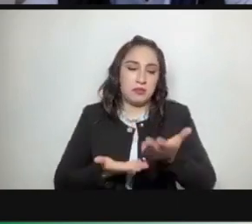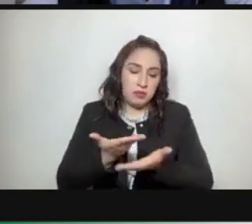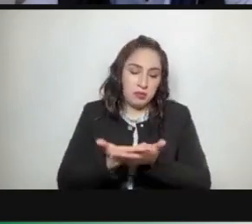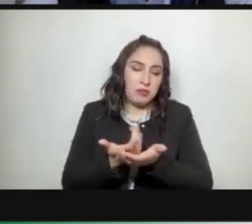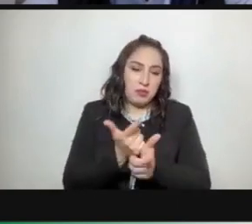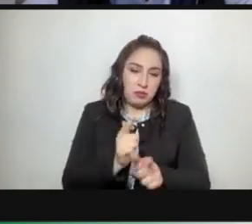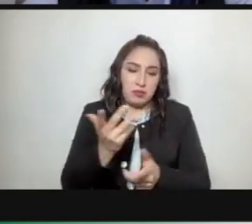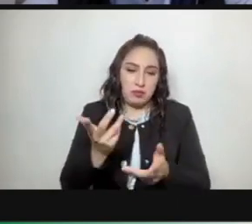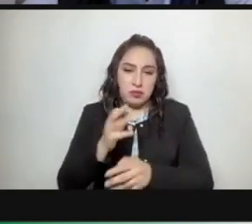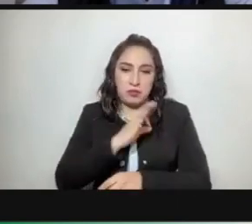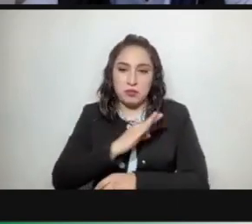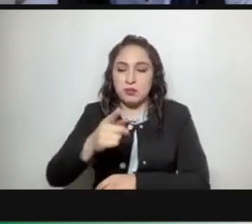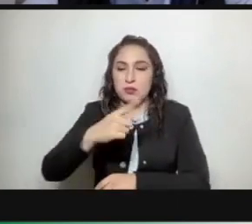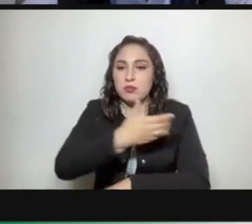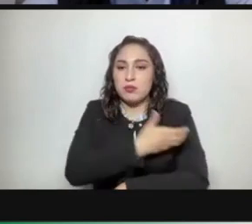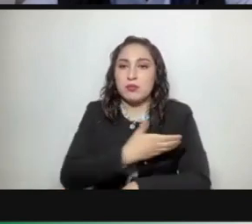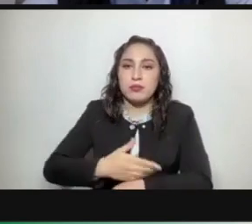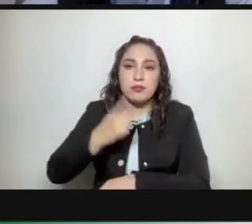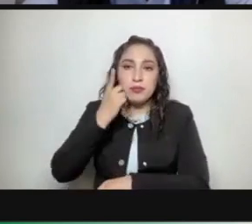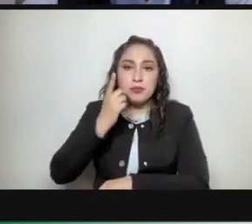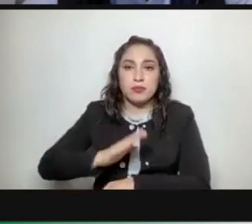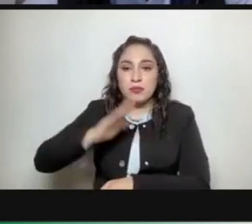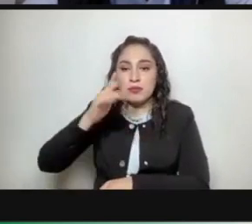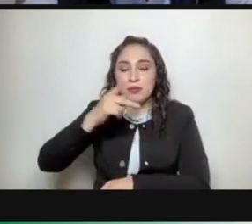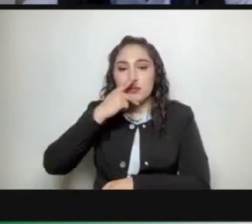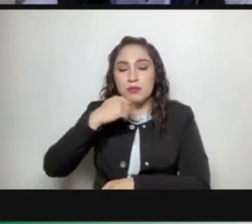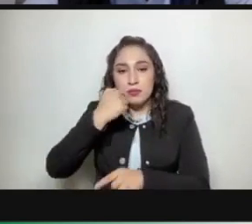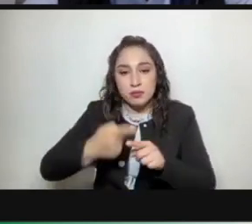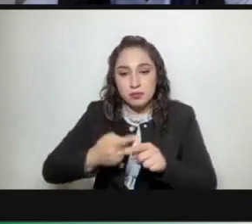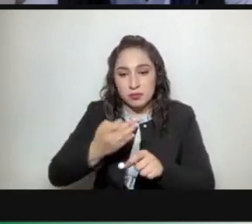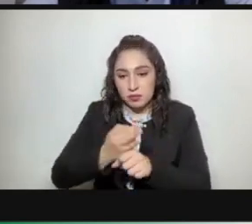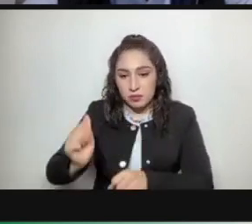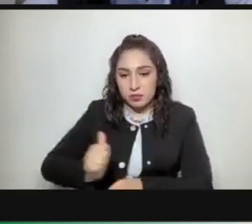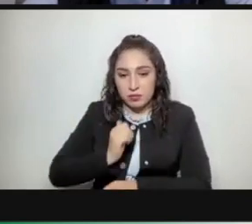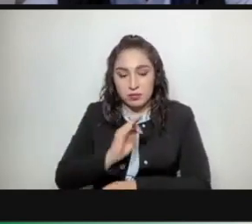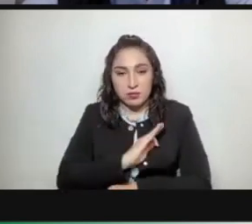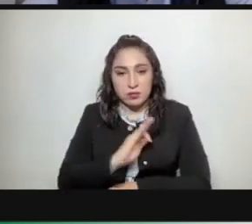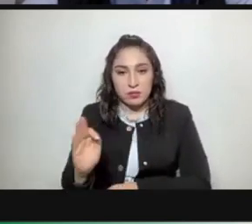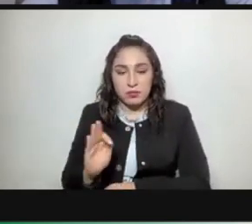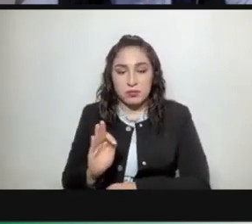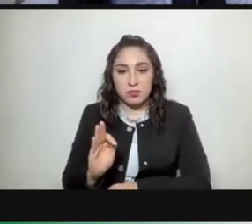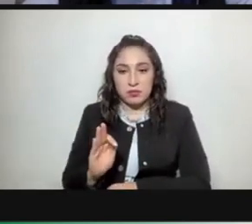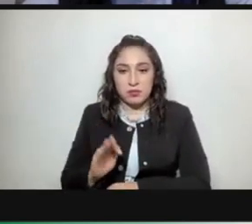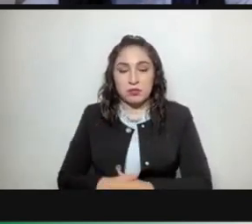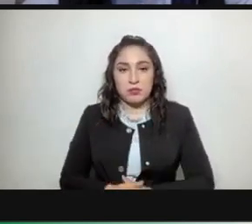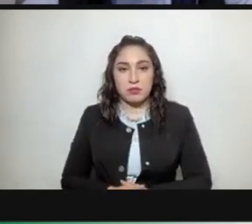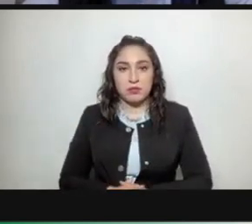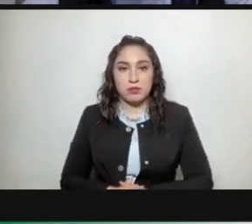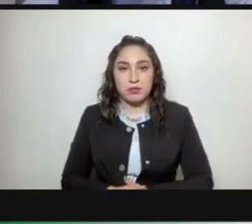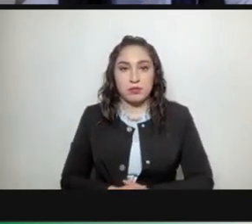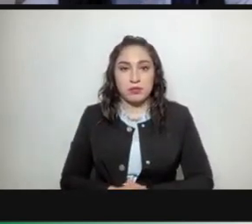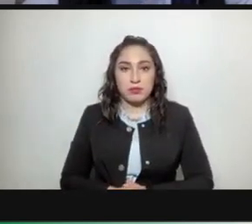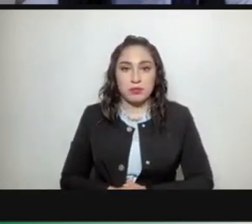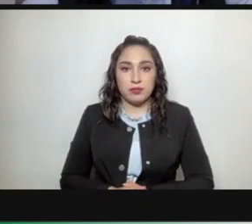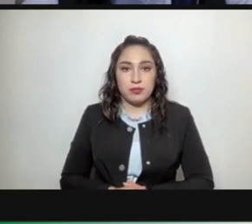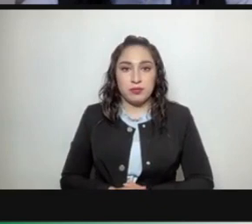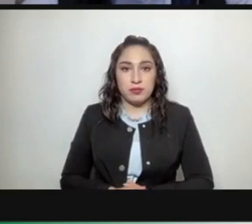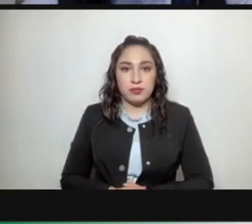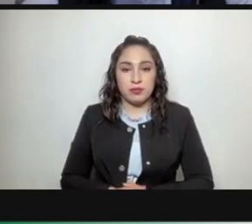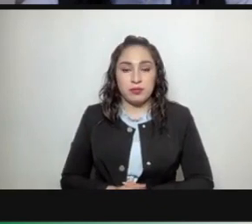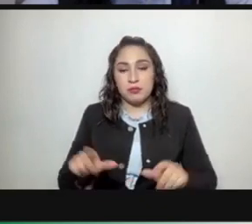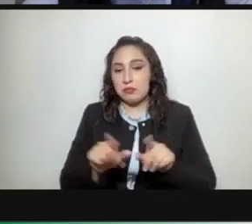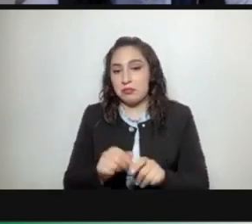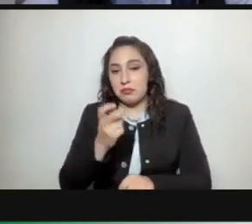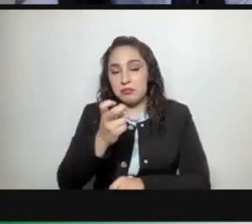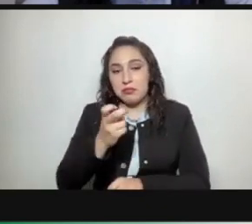diputado desea hacer uso de la palabra puede hacerlo en este momento y este eso sería todo